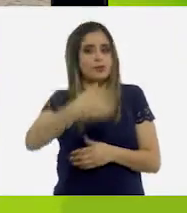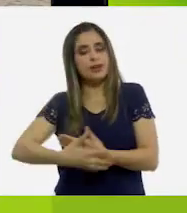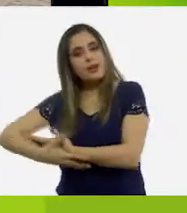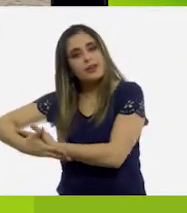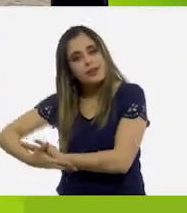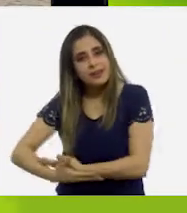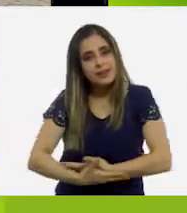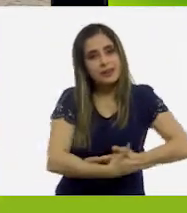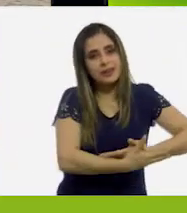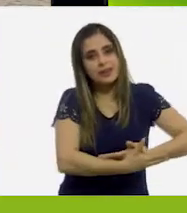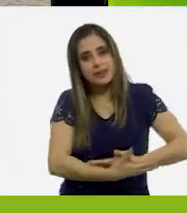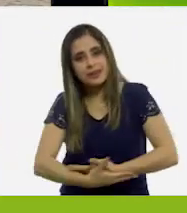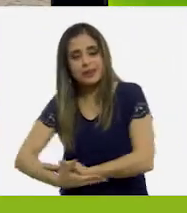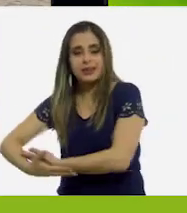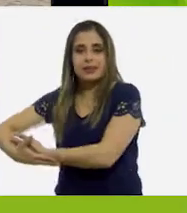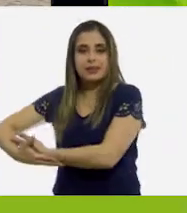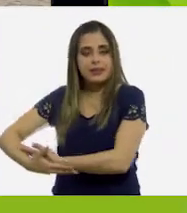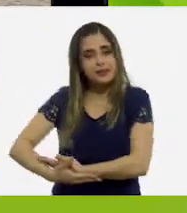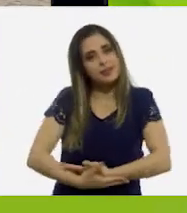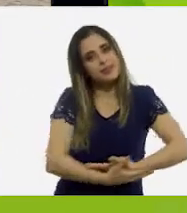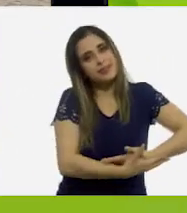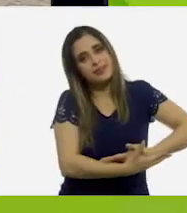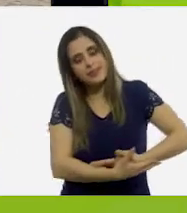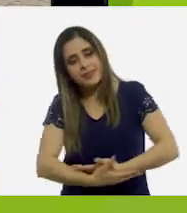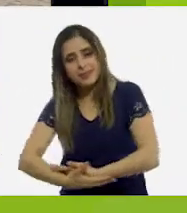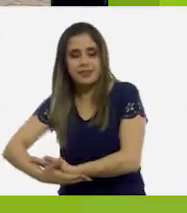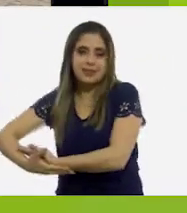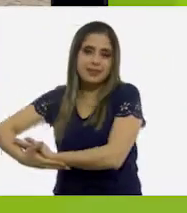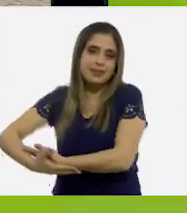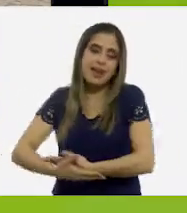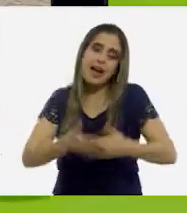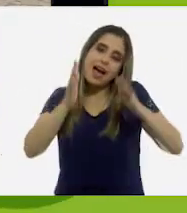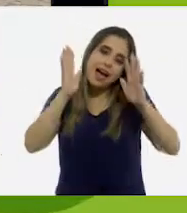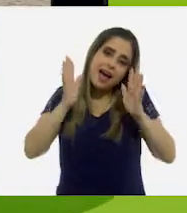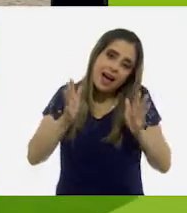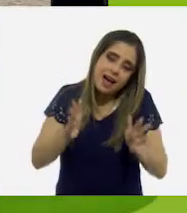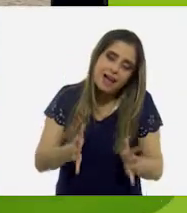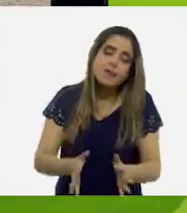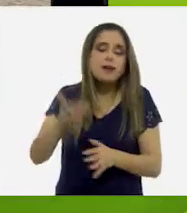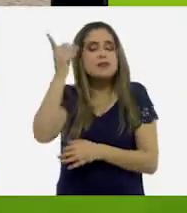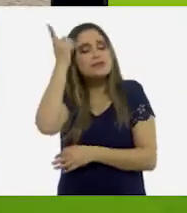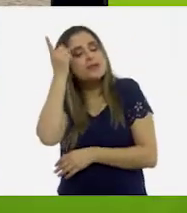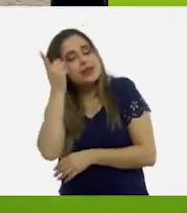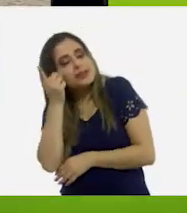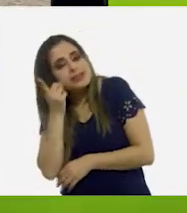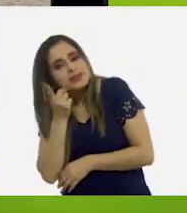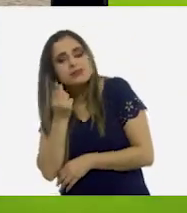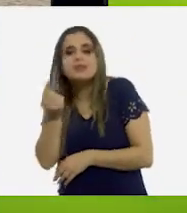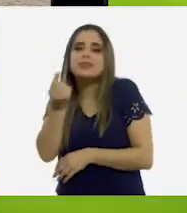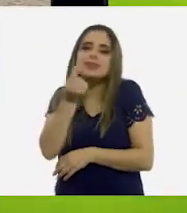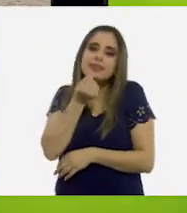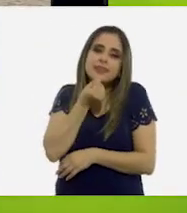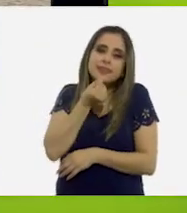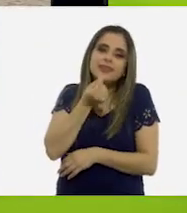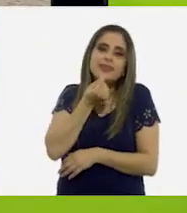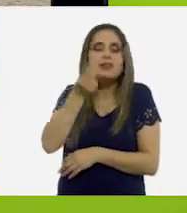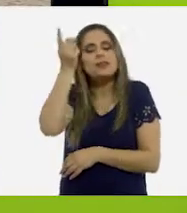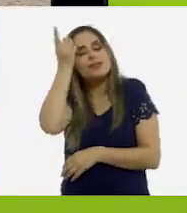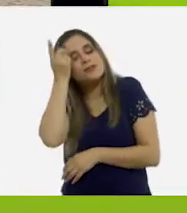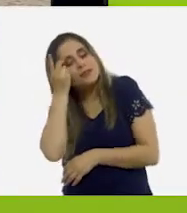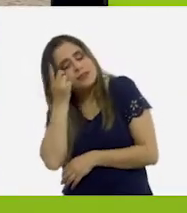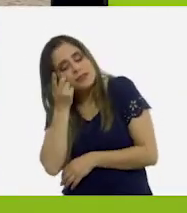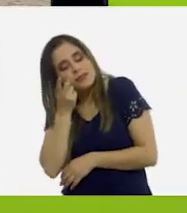rorron nene, a la rorro ya! ¡Duérmase mi nene